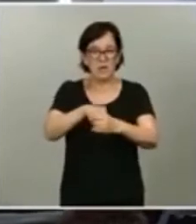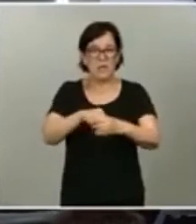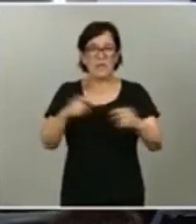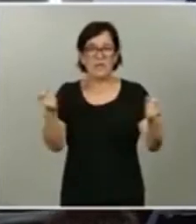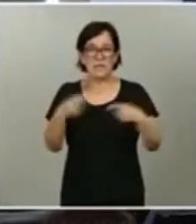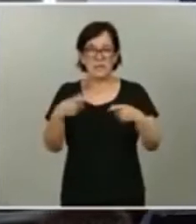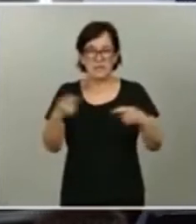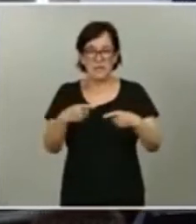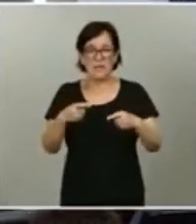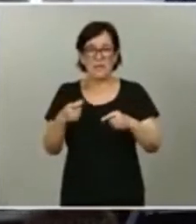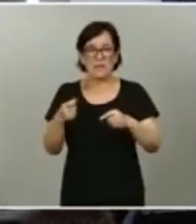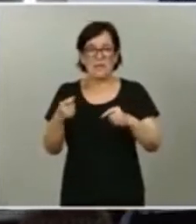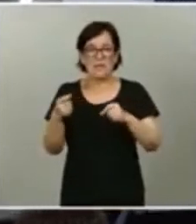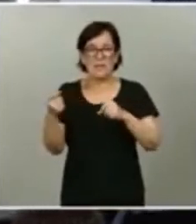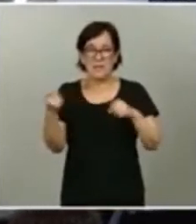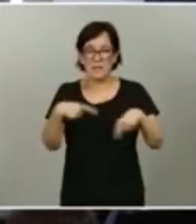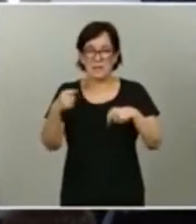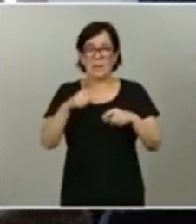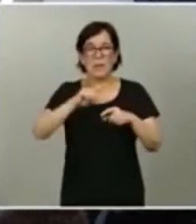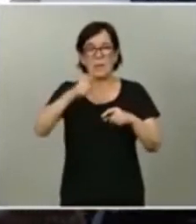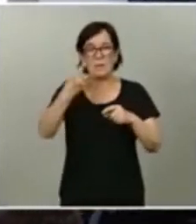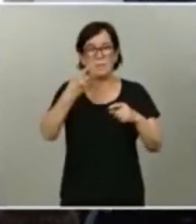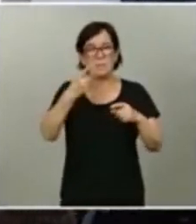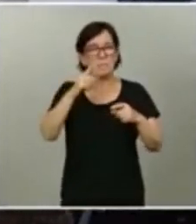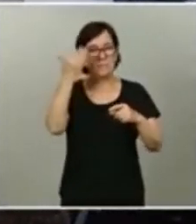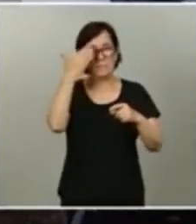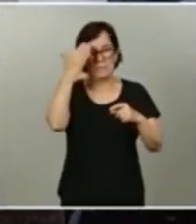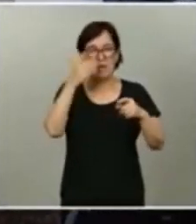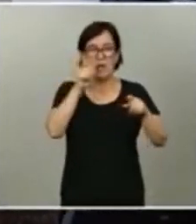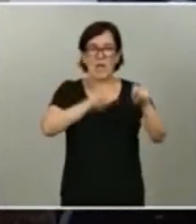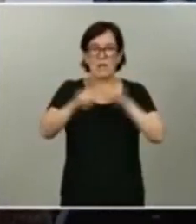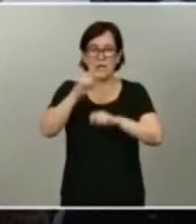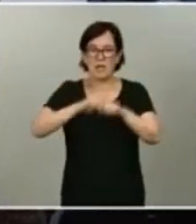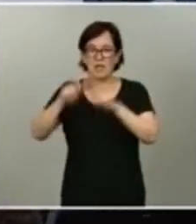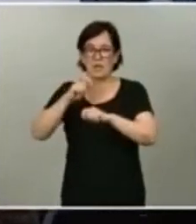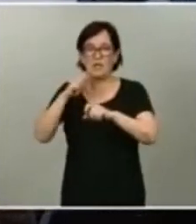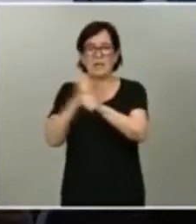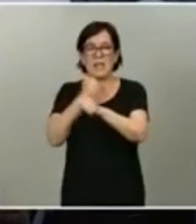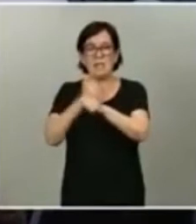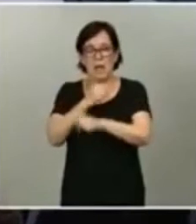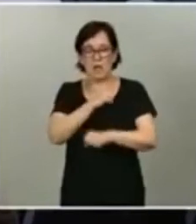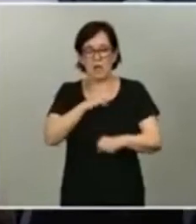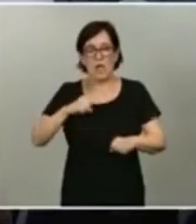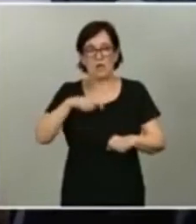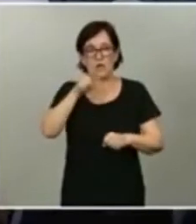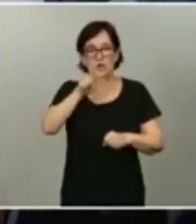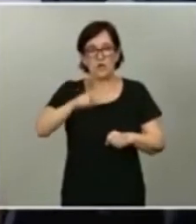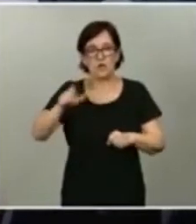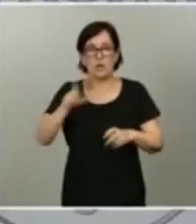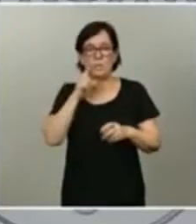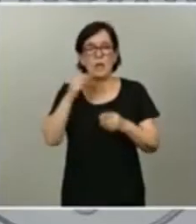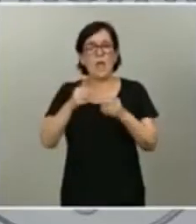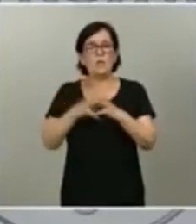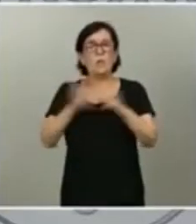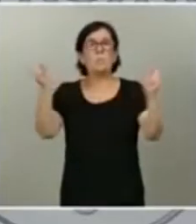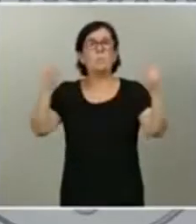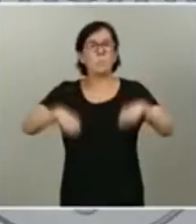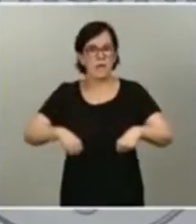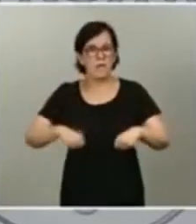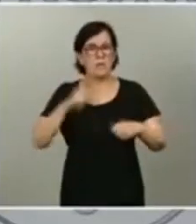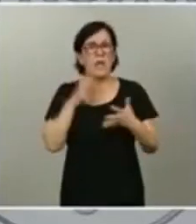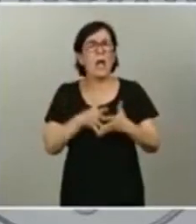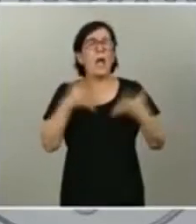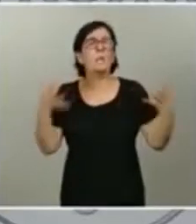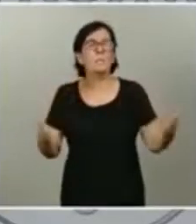Migraciones con las principales asociaciones de trabajadores autónomos para llegar a un pacto que amplía la